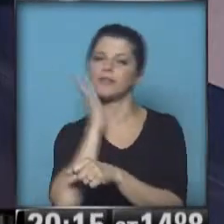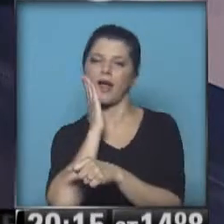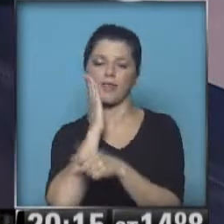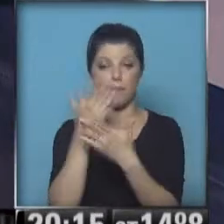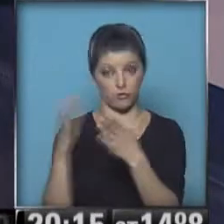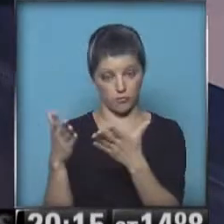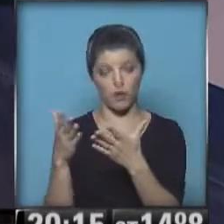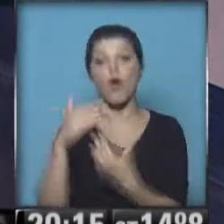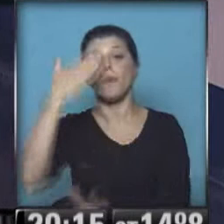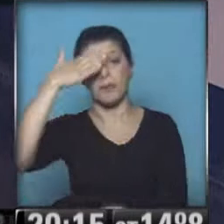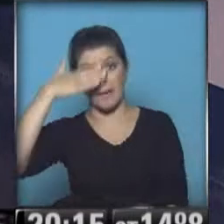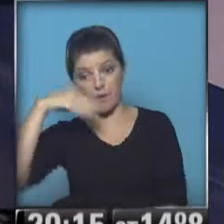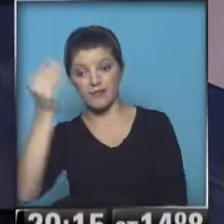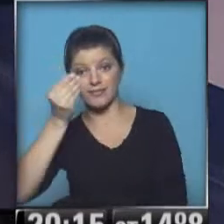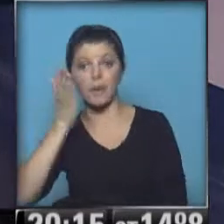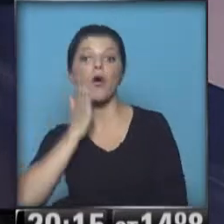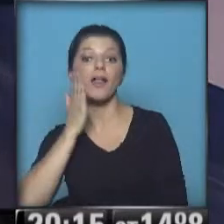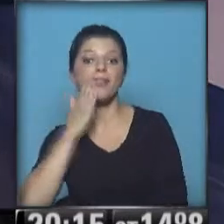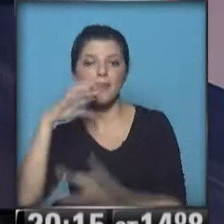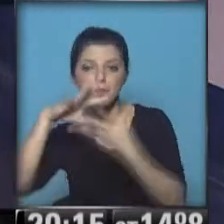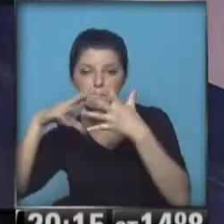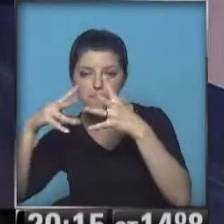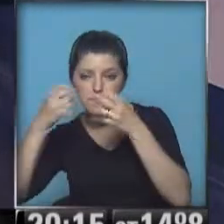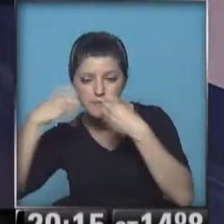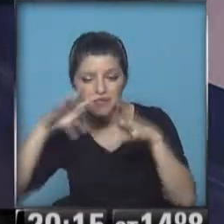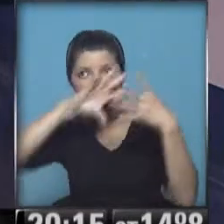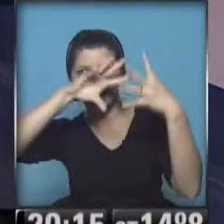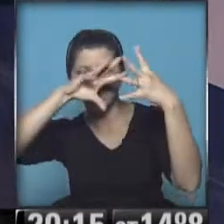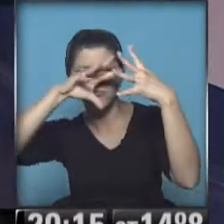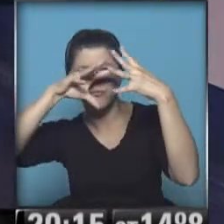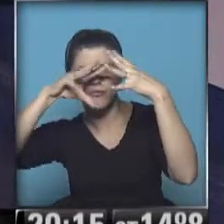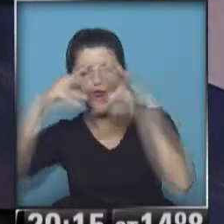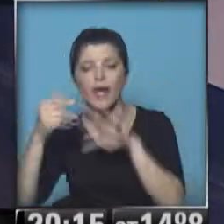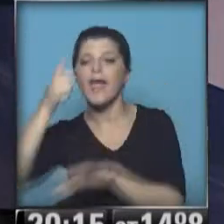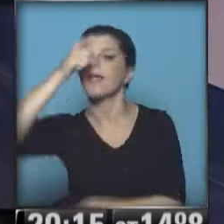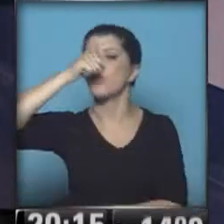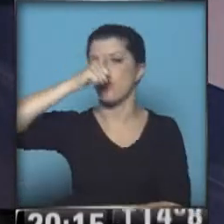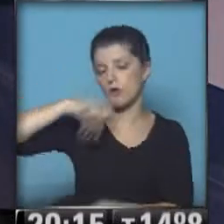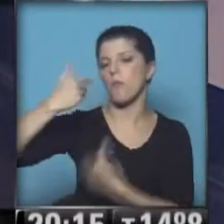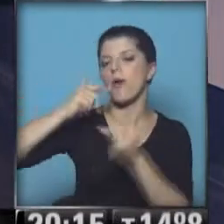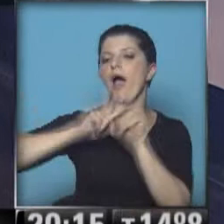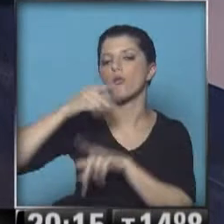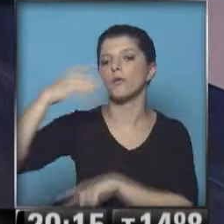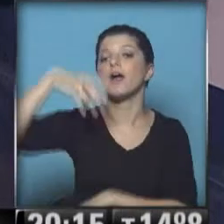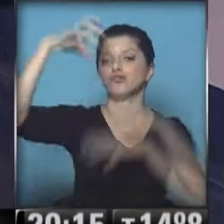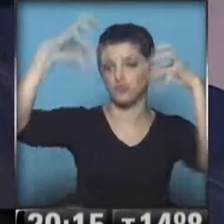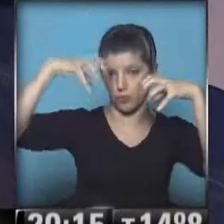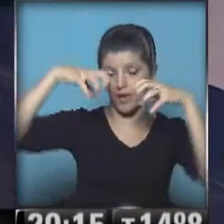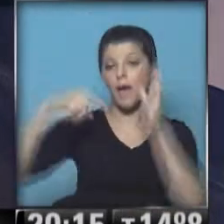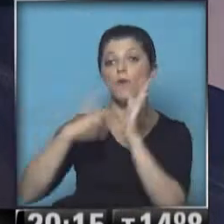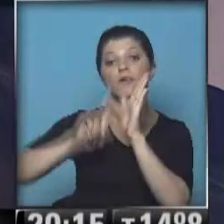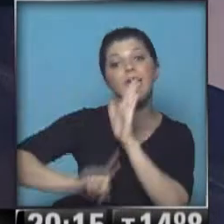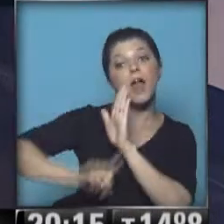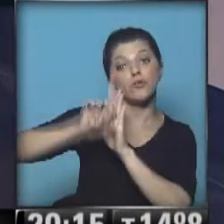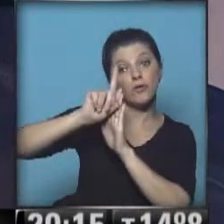Cuando el sábado a la tarde comience a aumentar la nubosidad desde el norte, y el día domingo la posibilidad de lluvias entre el norte y Buenos Aires, que se irán